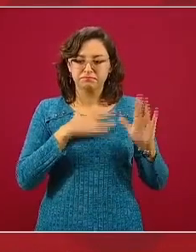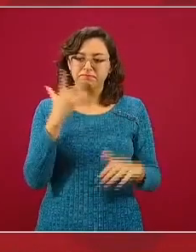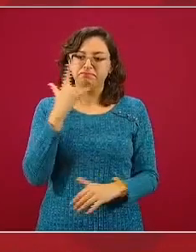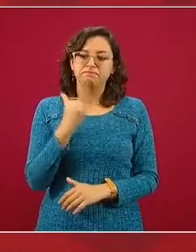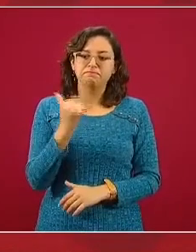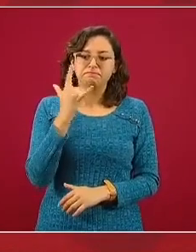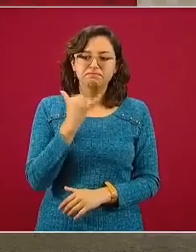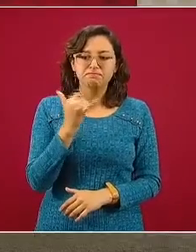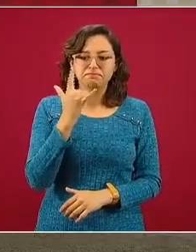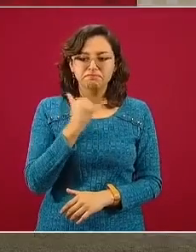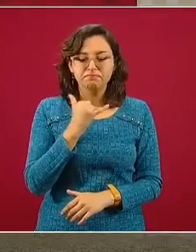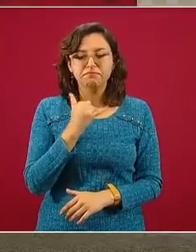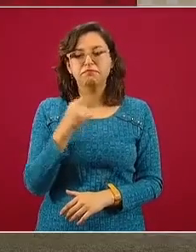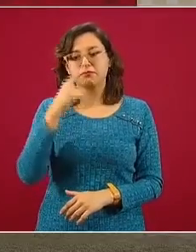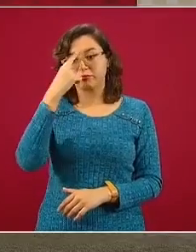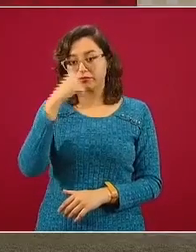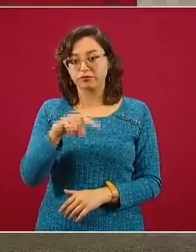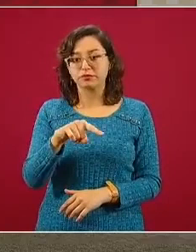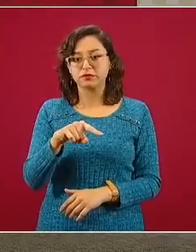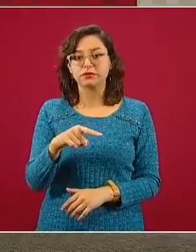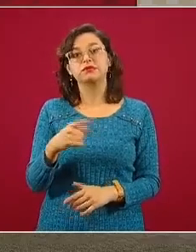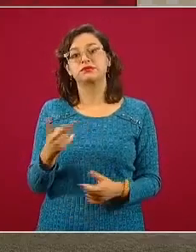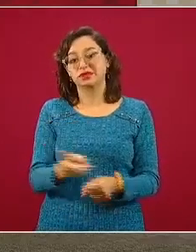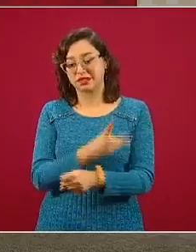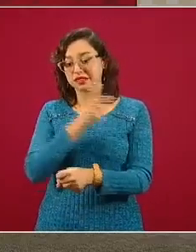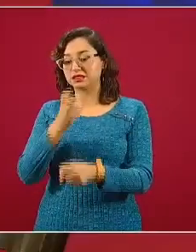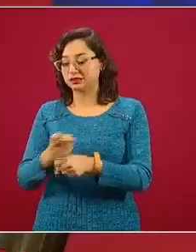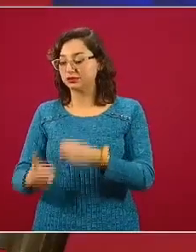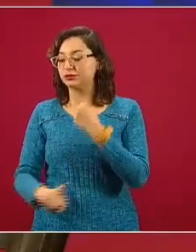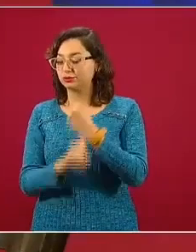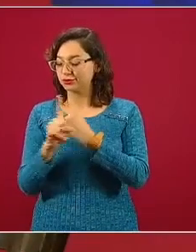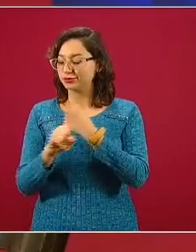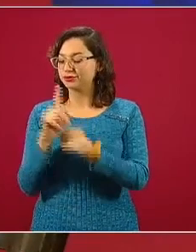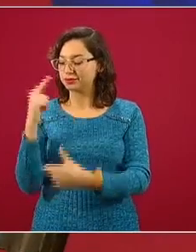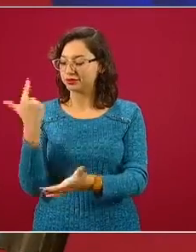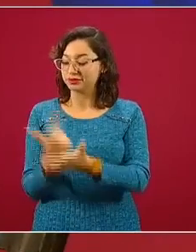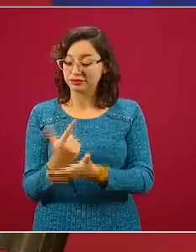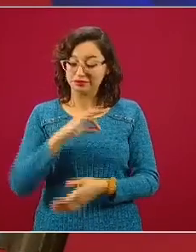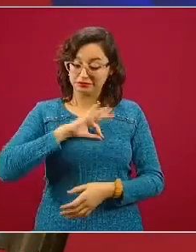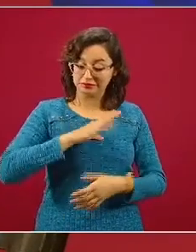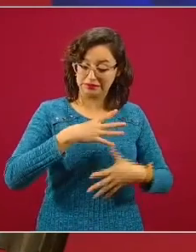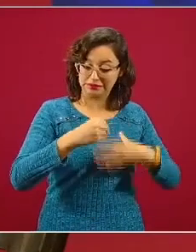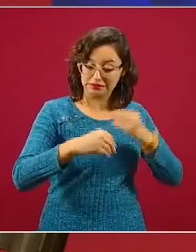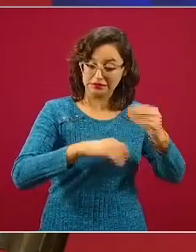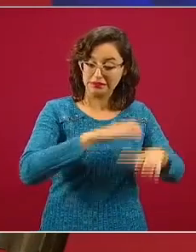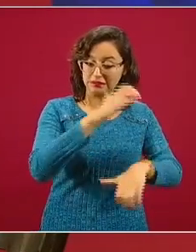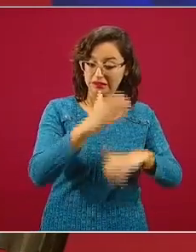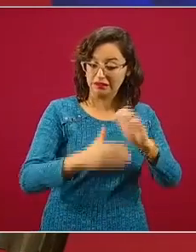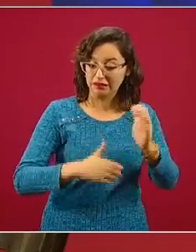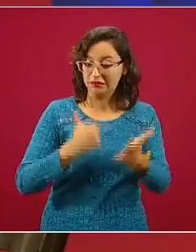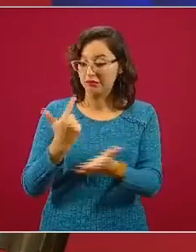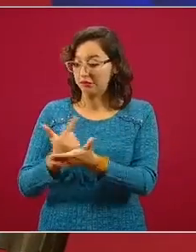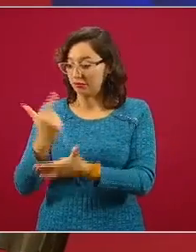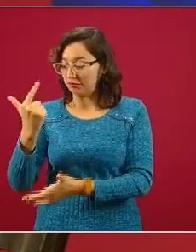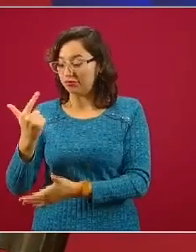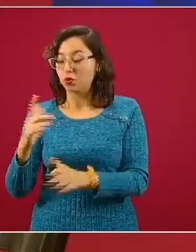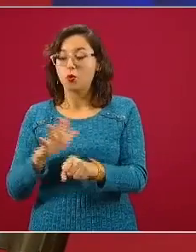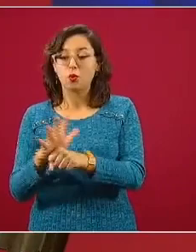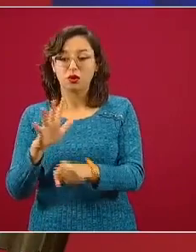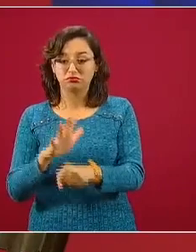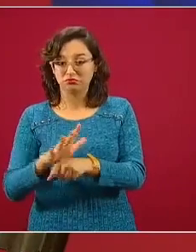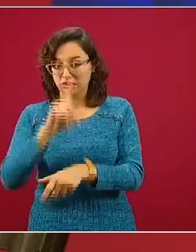para atender a la segunda crisis que vendrá después de la epidemia y que es precisamente esta crisis del estrés